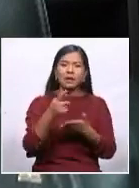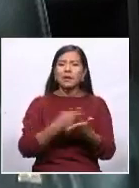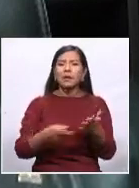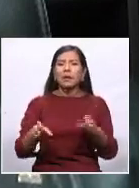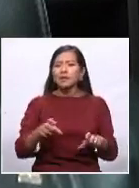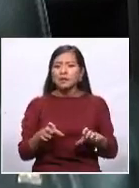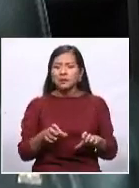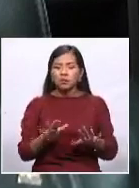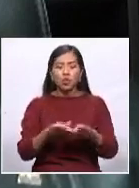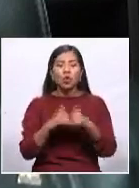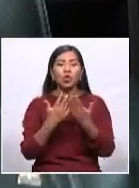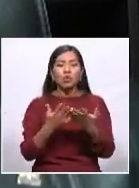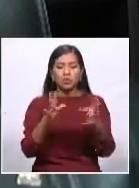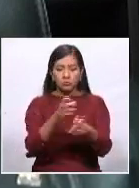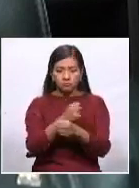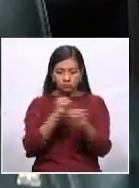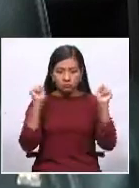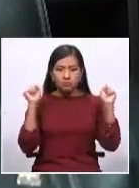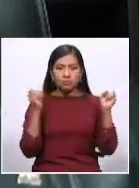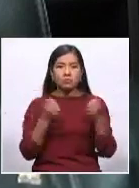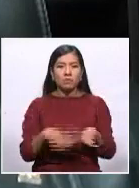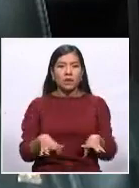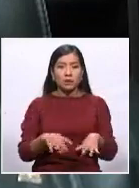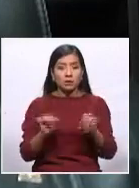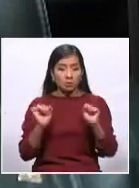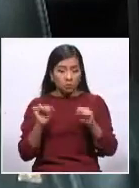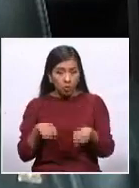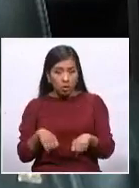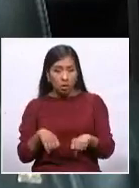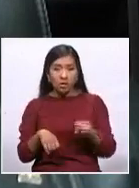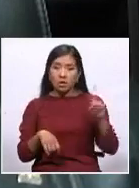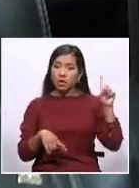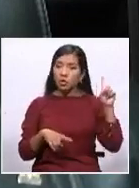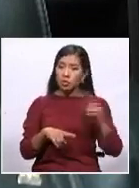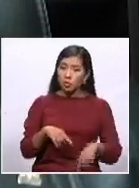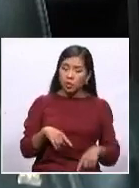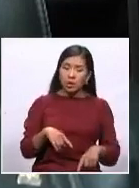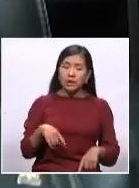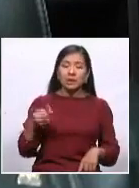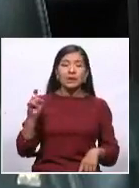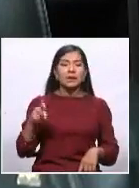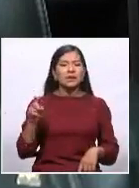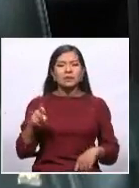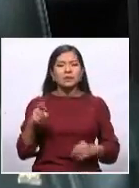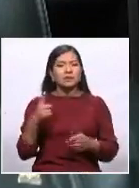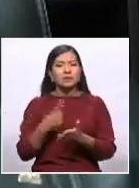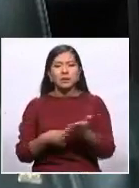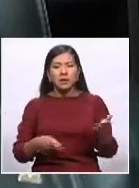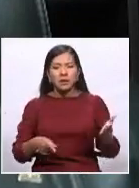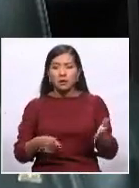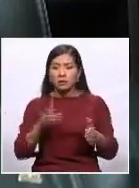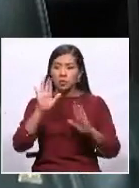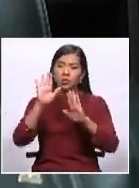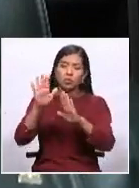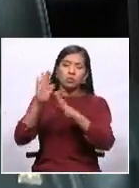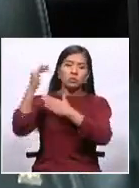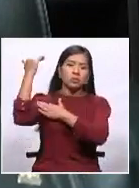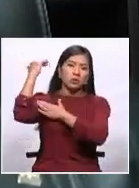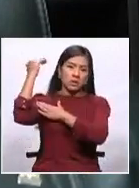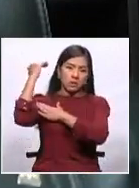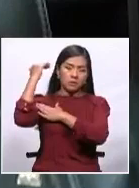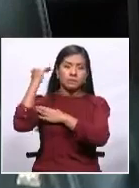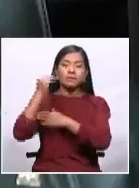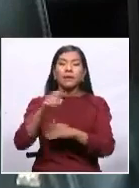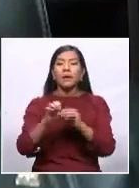recupera esta pérdida es posible no es posible va a necesitar también Santa Cruz ahora